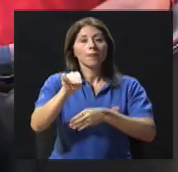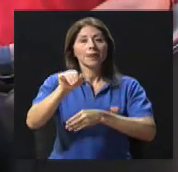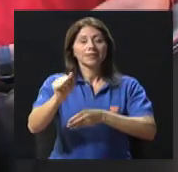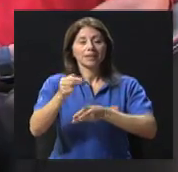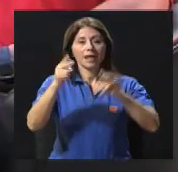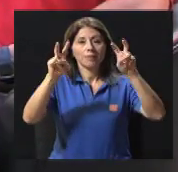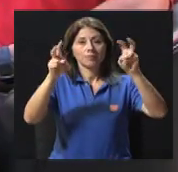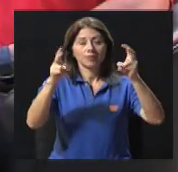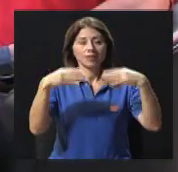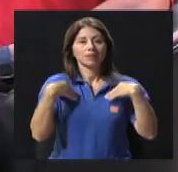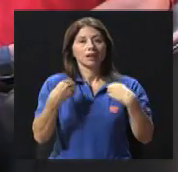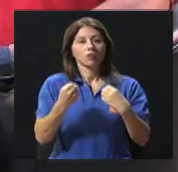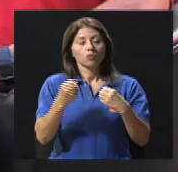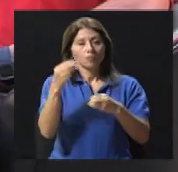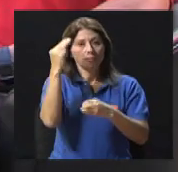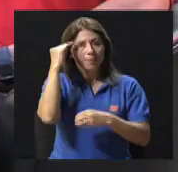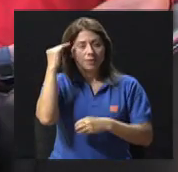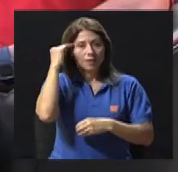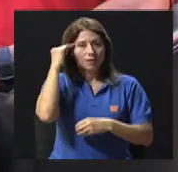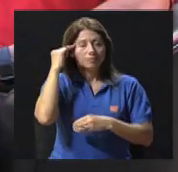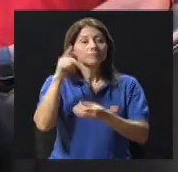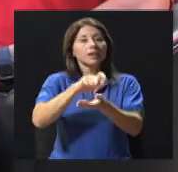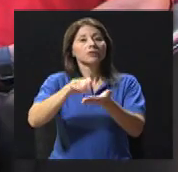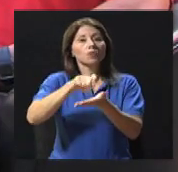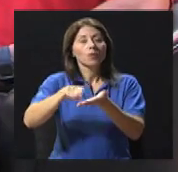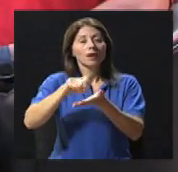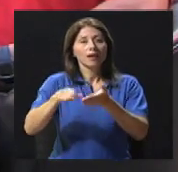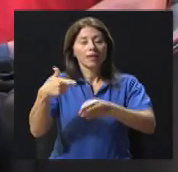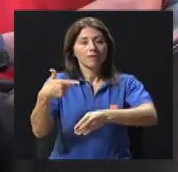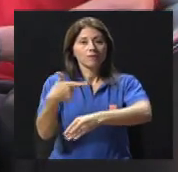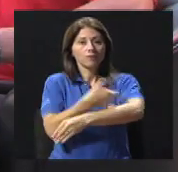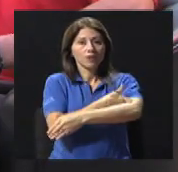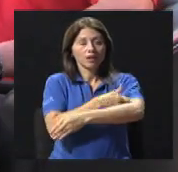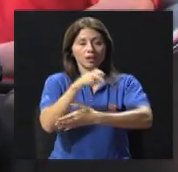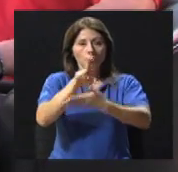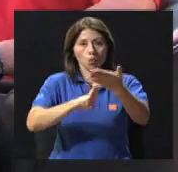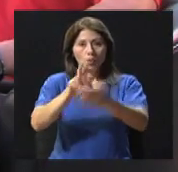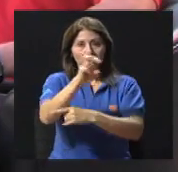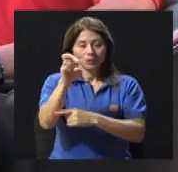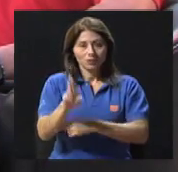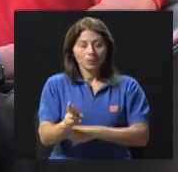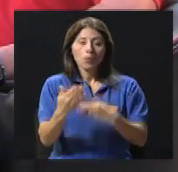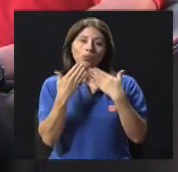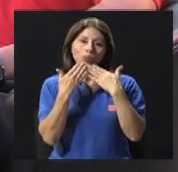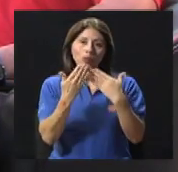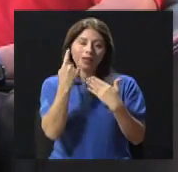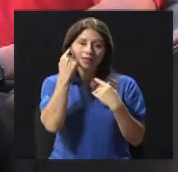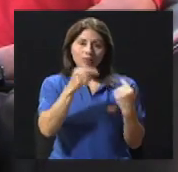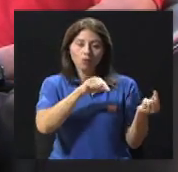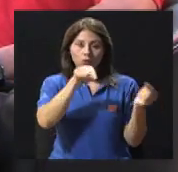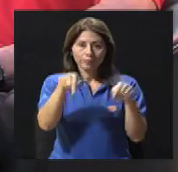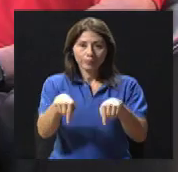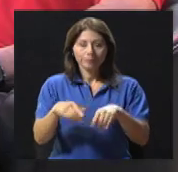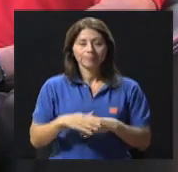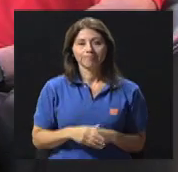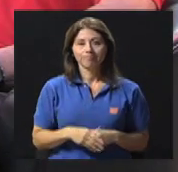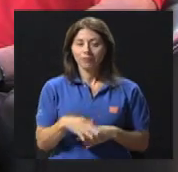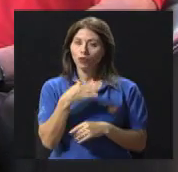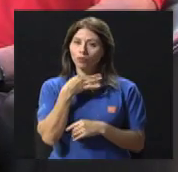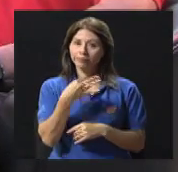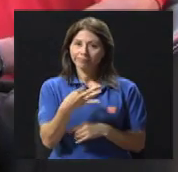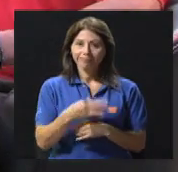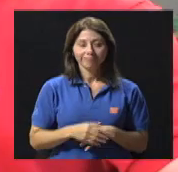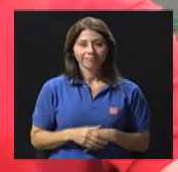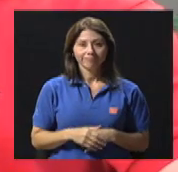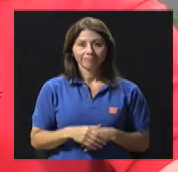mental de la Escuela de Enfermería de la Universidad de Costa Rica. Muchísimas gracias doña Rosa por acompañarnos. Con todo